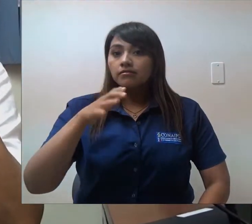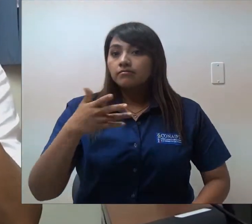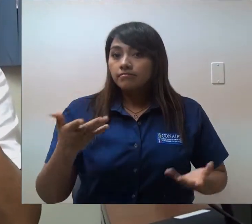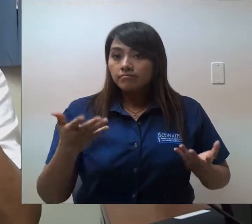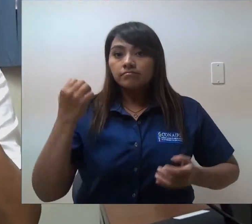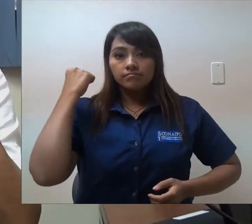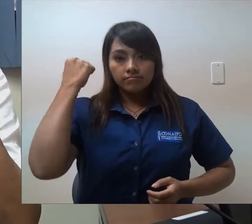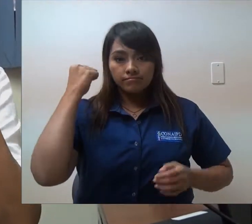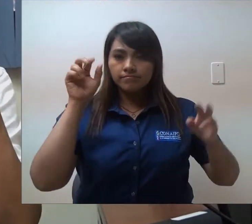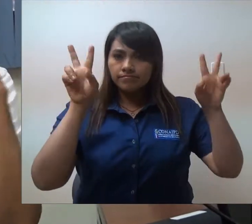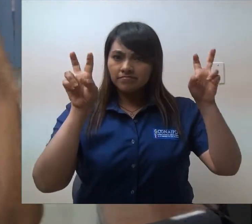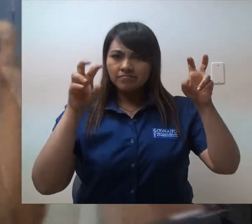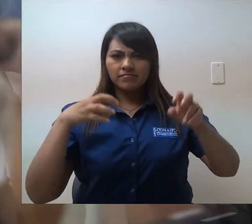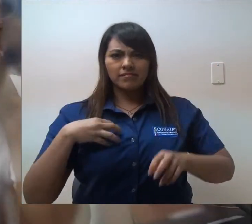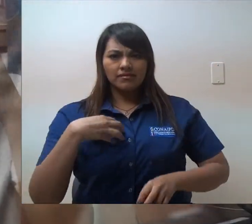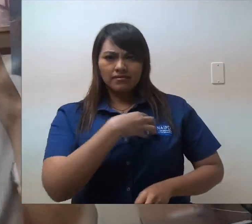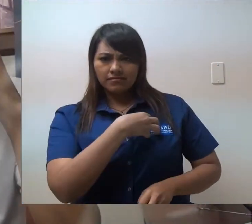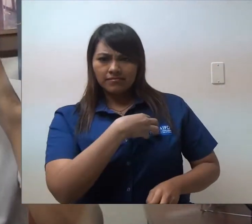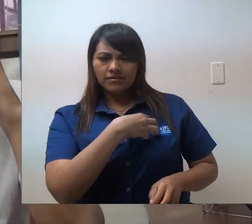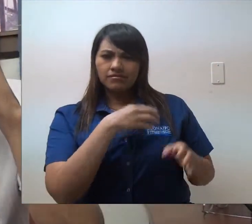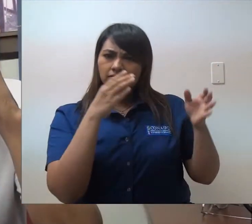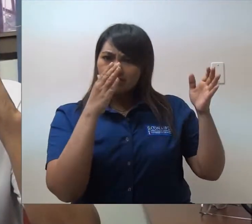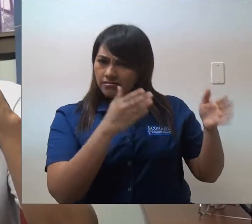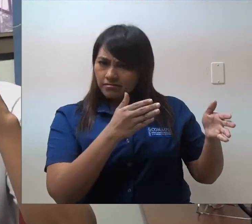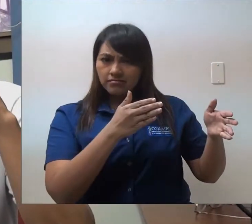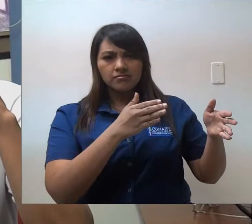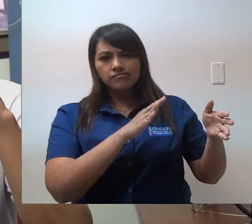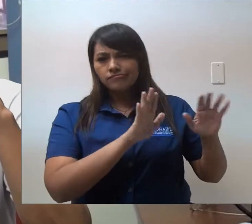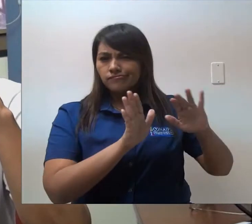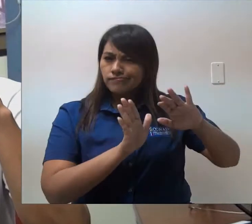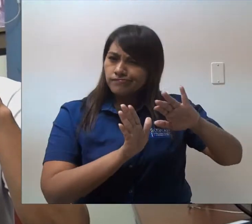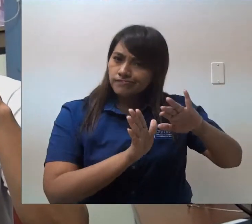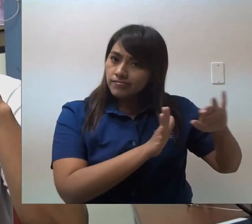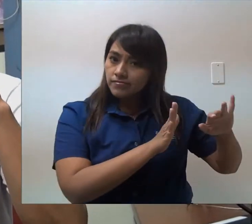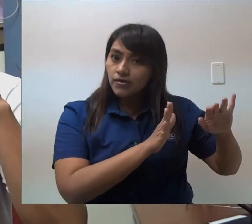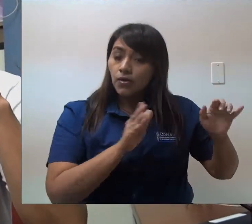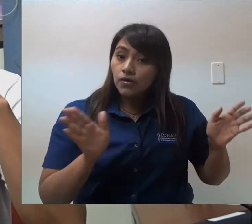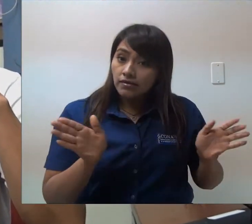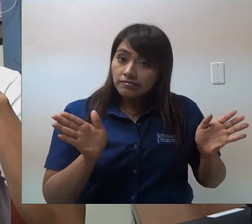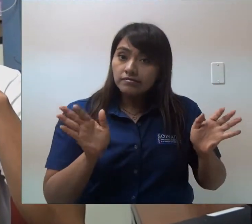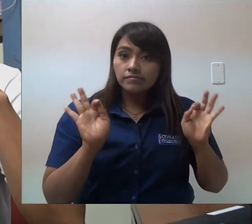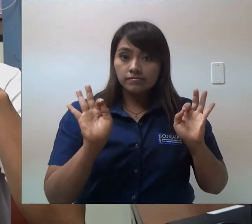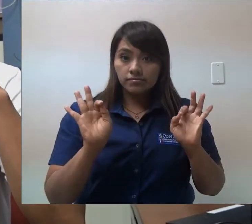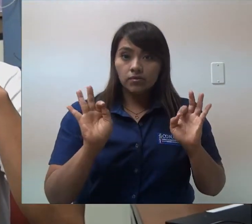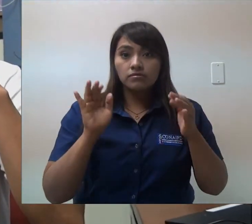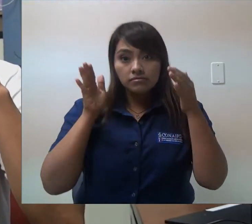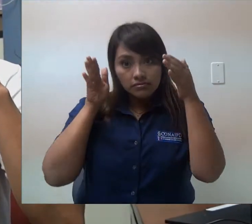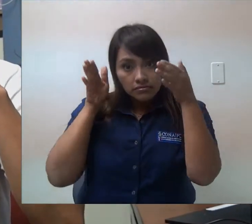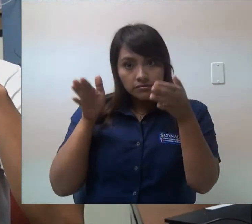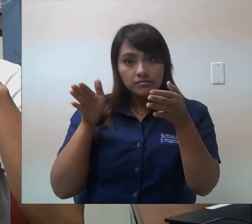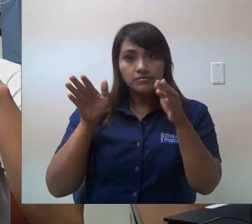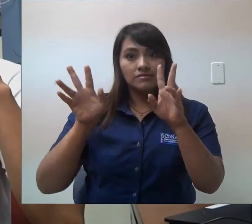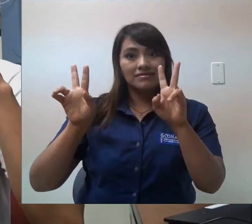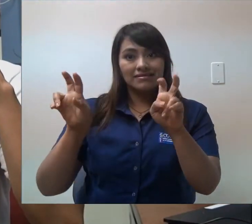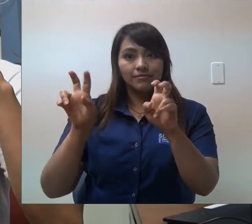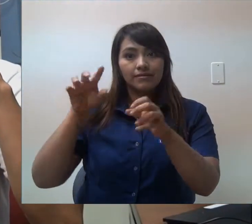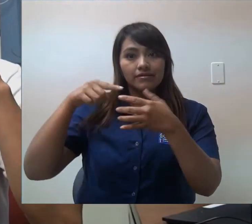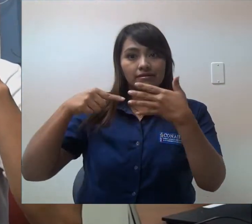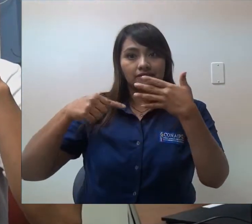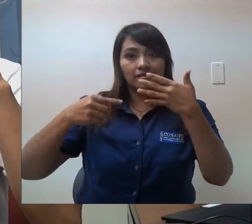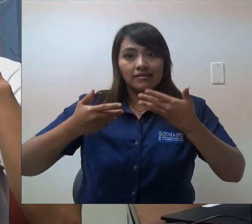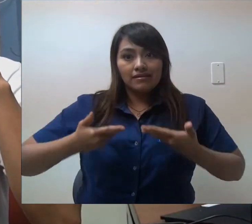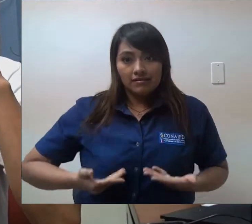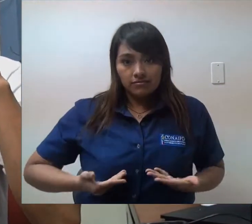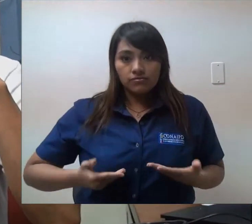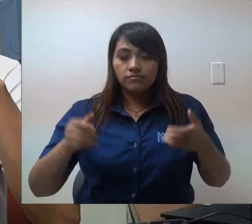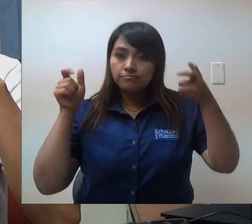importante que estoy disponible a Jorge más que hablar quizás del enfoque médico voy a tratar de hablar del enfoque